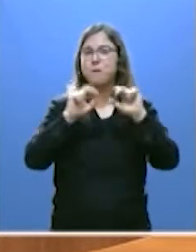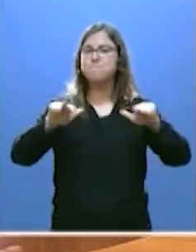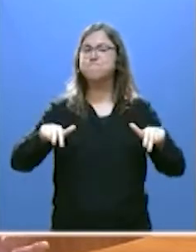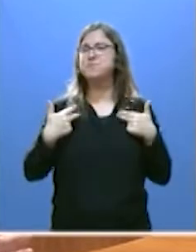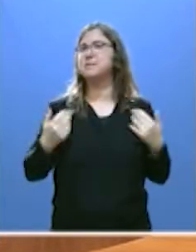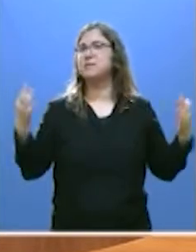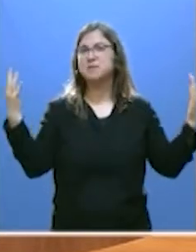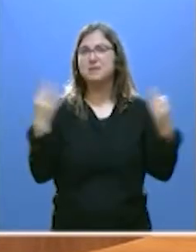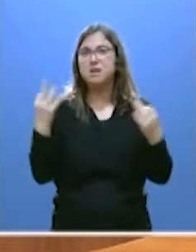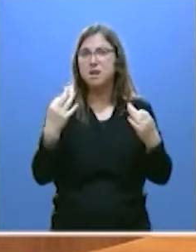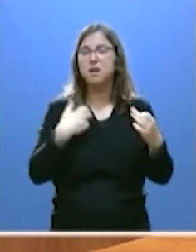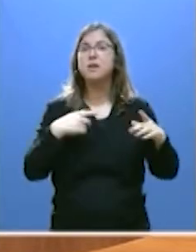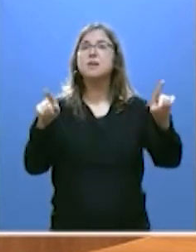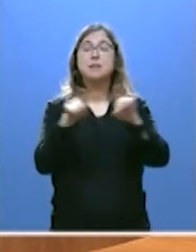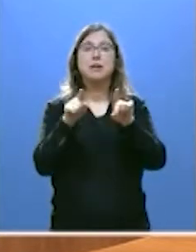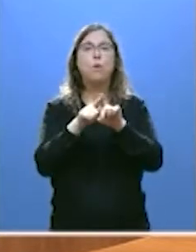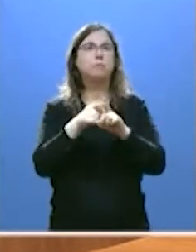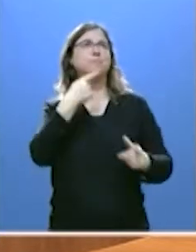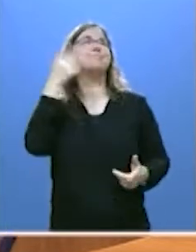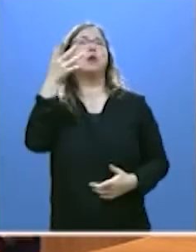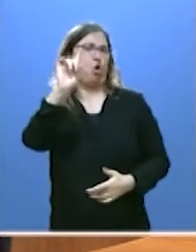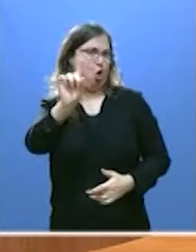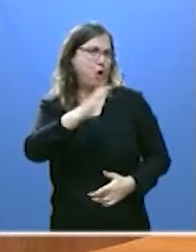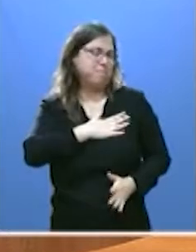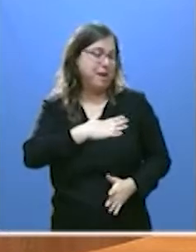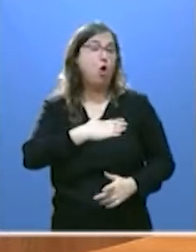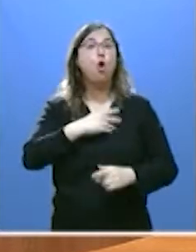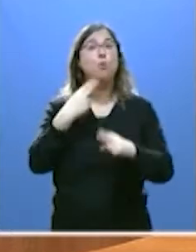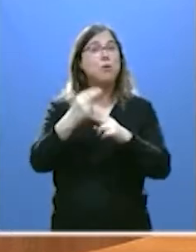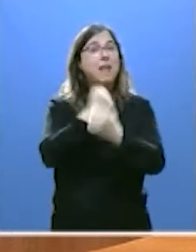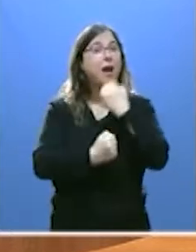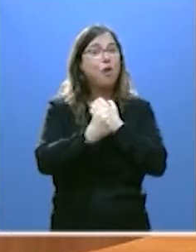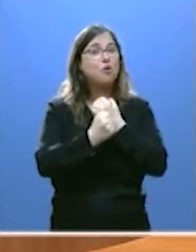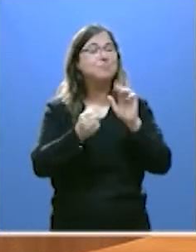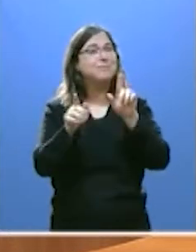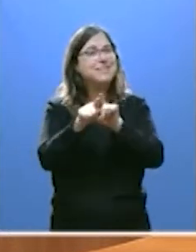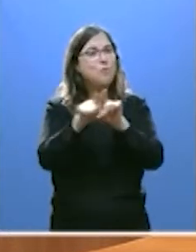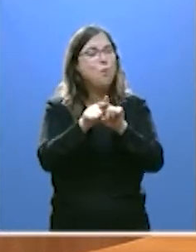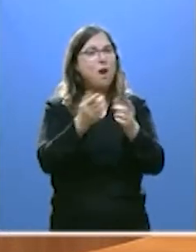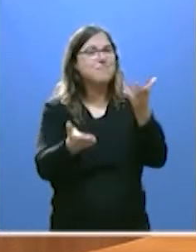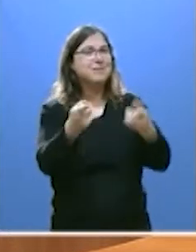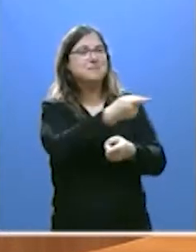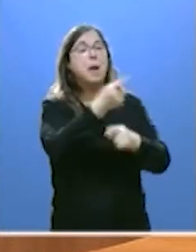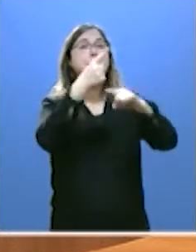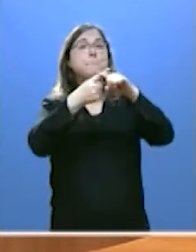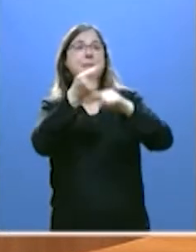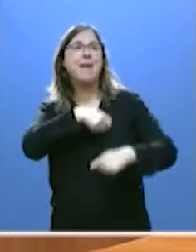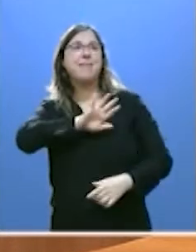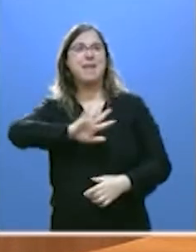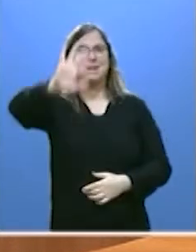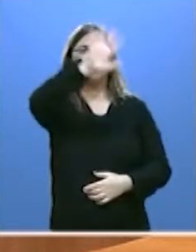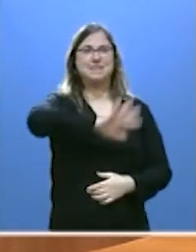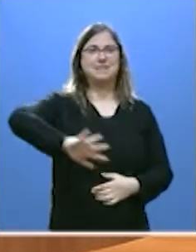sin que suponga, desde luego, ningún triunfalismo, que tengamos un mejor comportamiento respecto a la media nacional